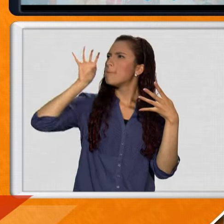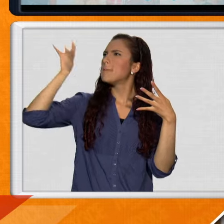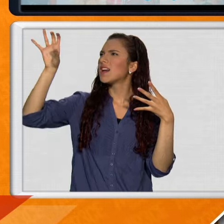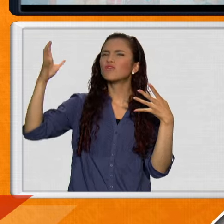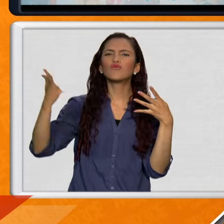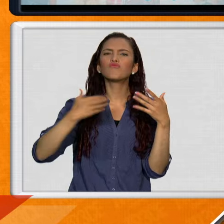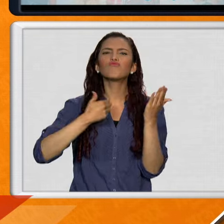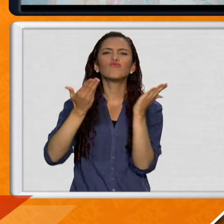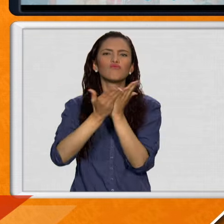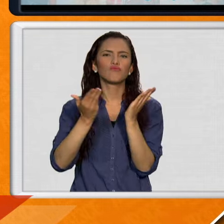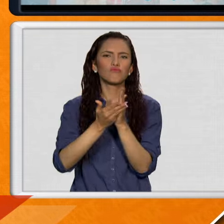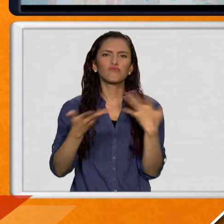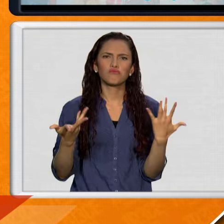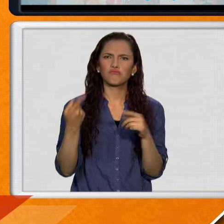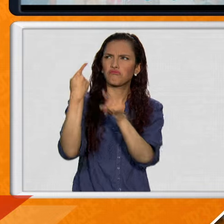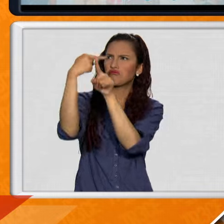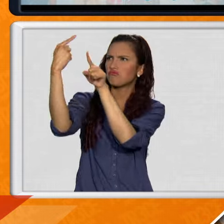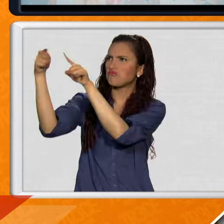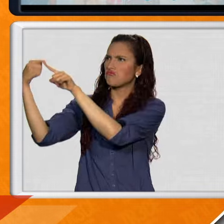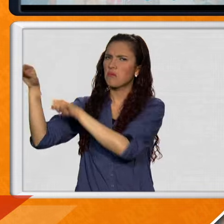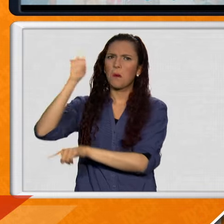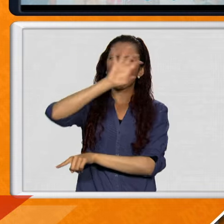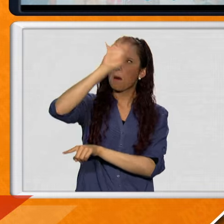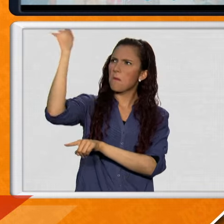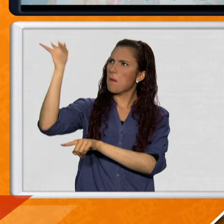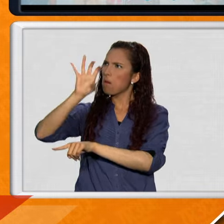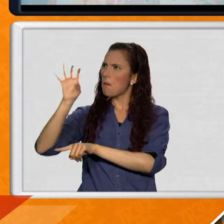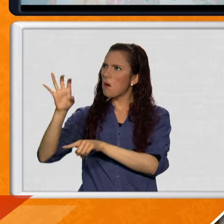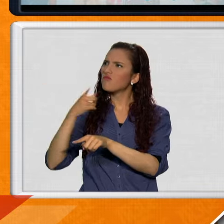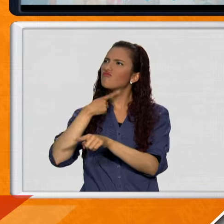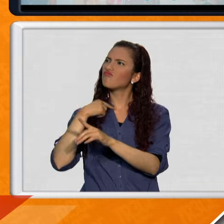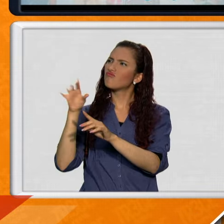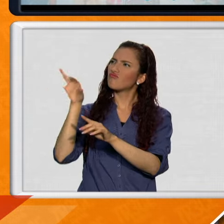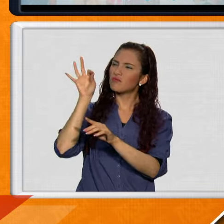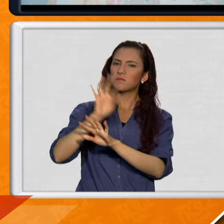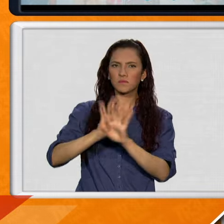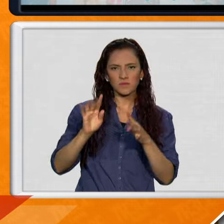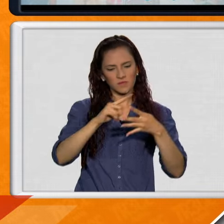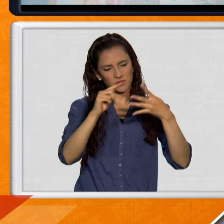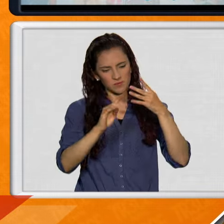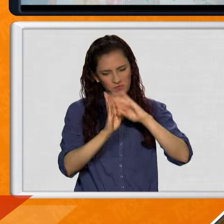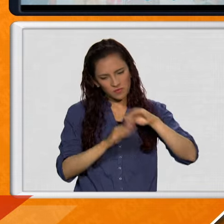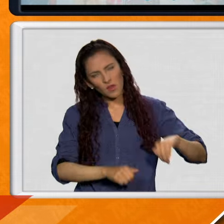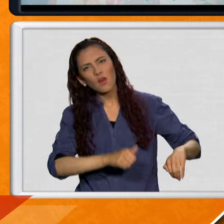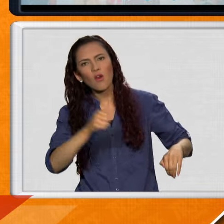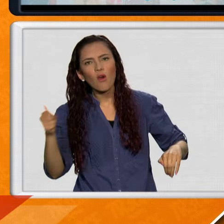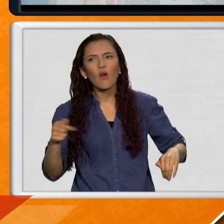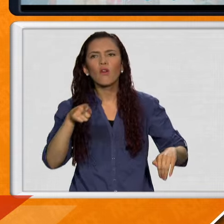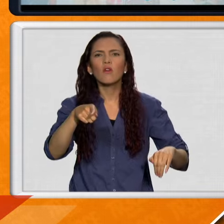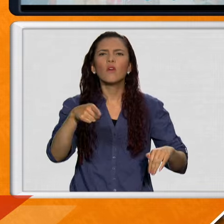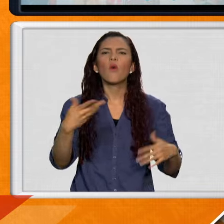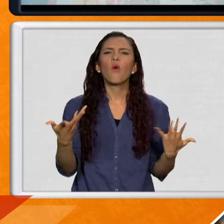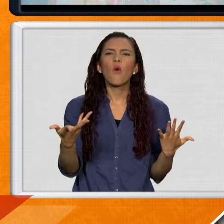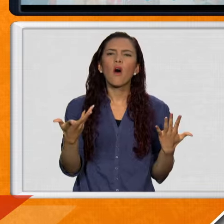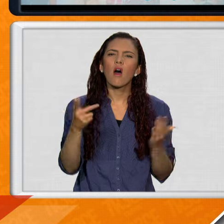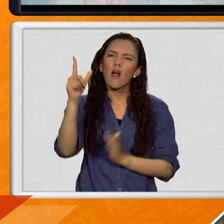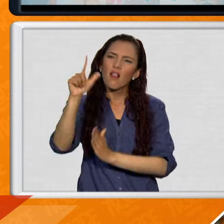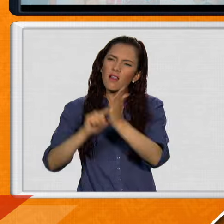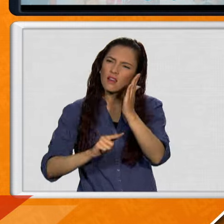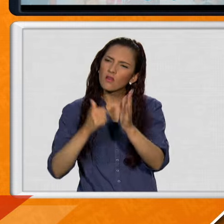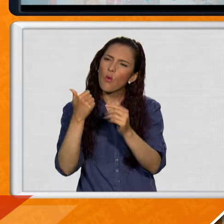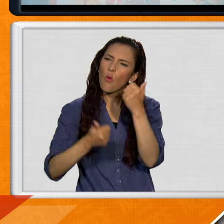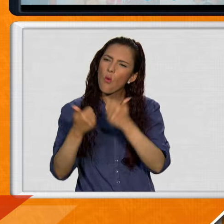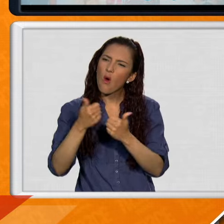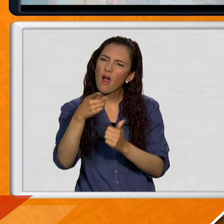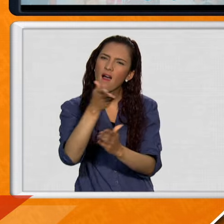estudiar. Aquí puede escoger más de una categoría, más de un país. Luego da a continuar y le aparecerá el listado de las becas que se ajustan a sus preferencias.